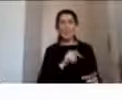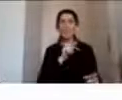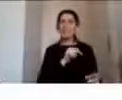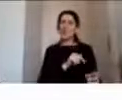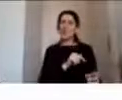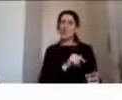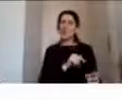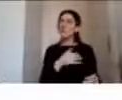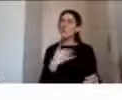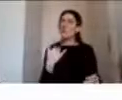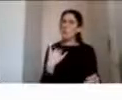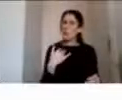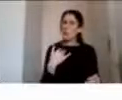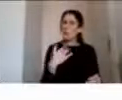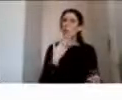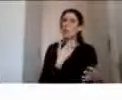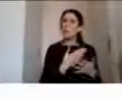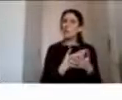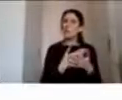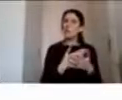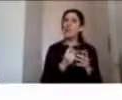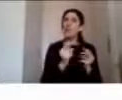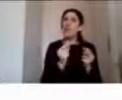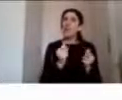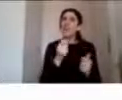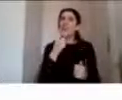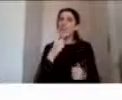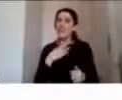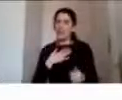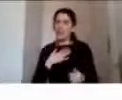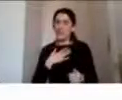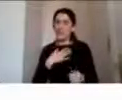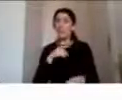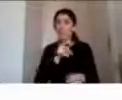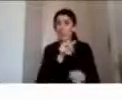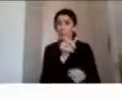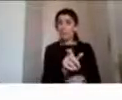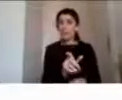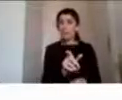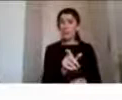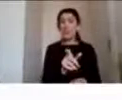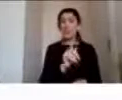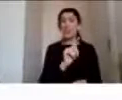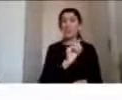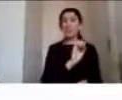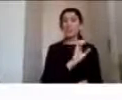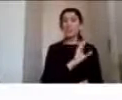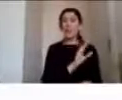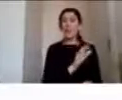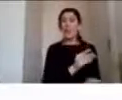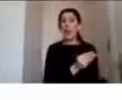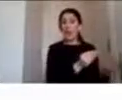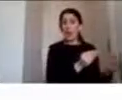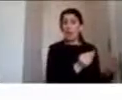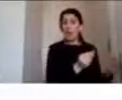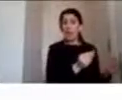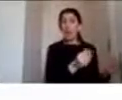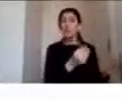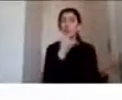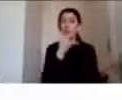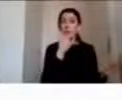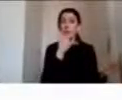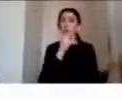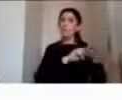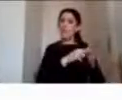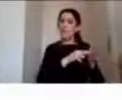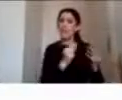de vida acá pacientes con un TEC leve también reportan una disminución en su calidad de vida y creo que esto es algo